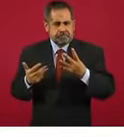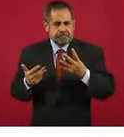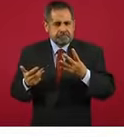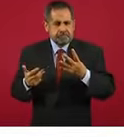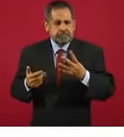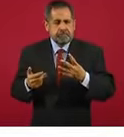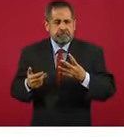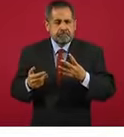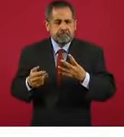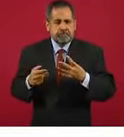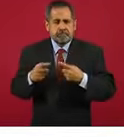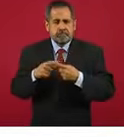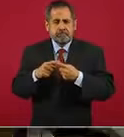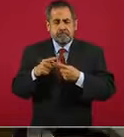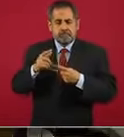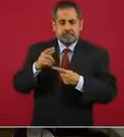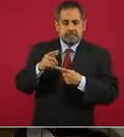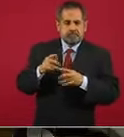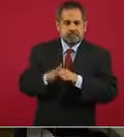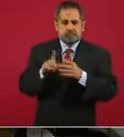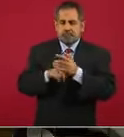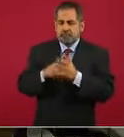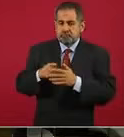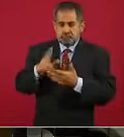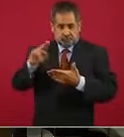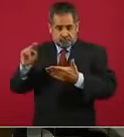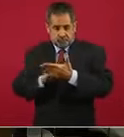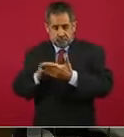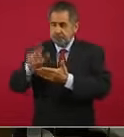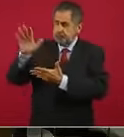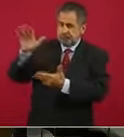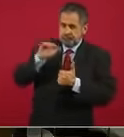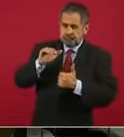acuerdo y pedido establecido.